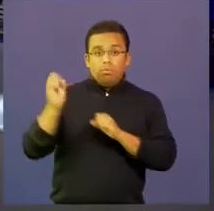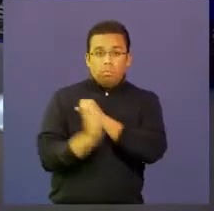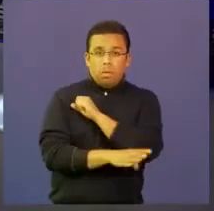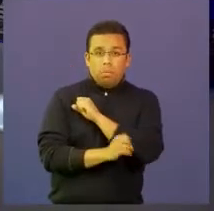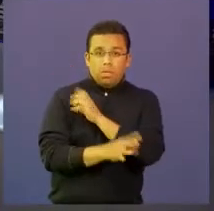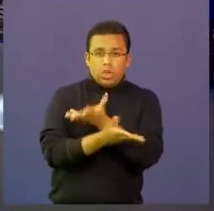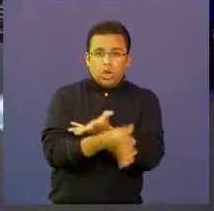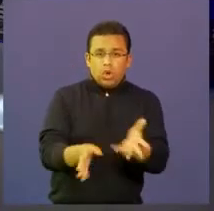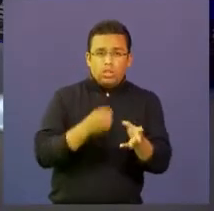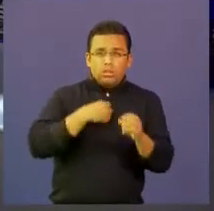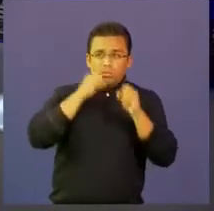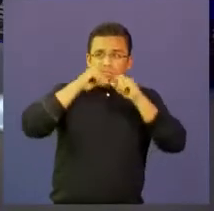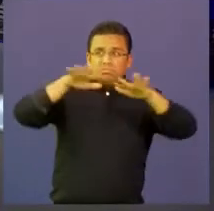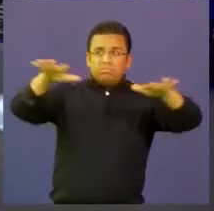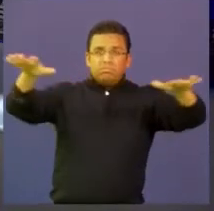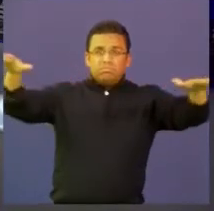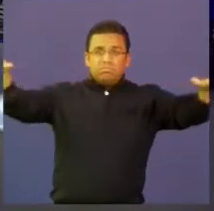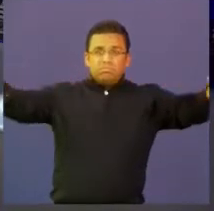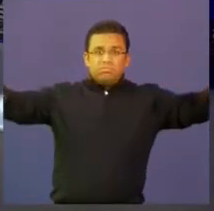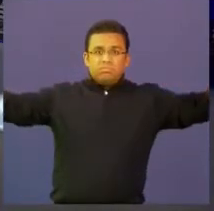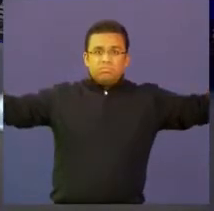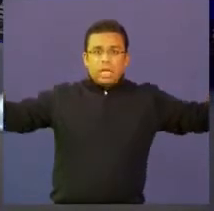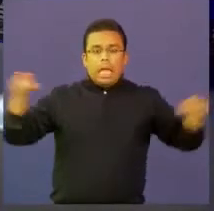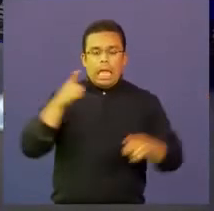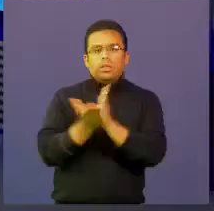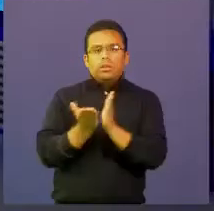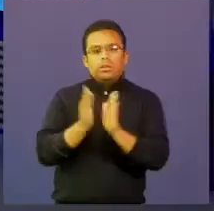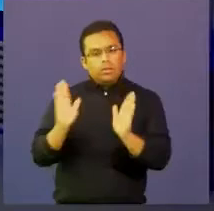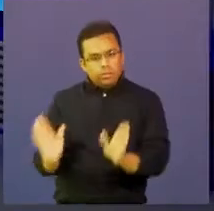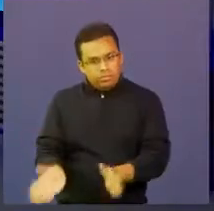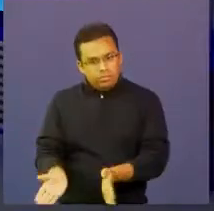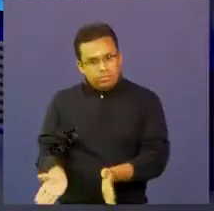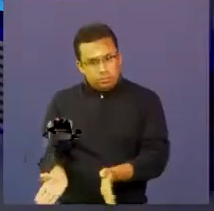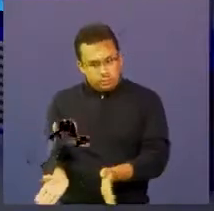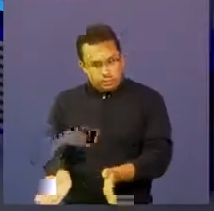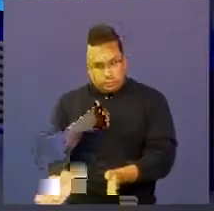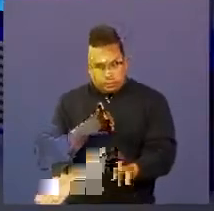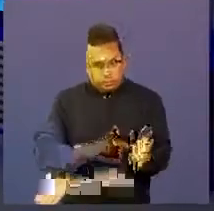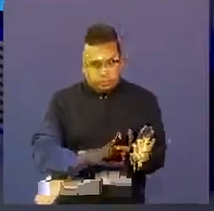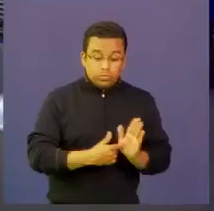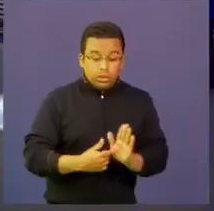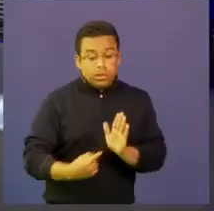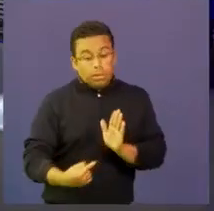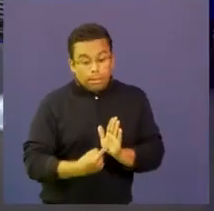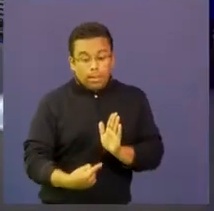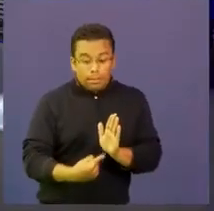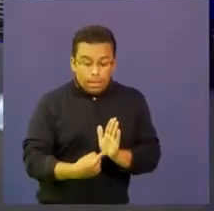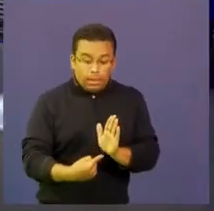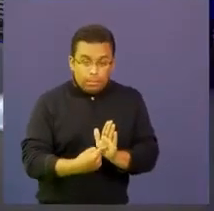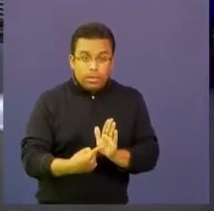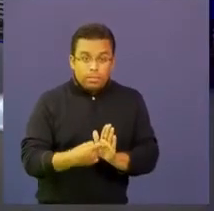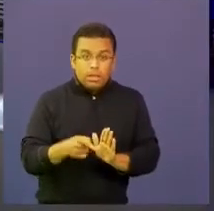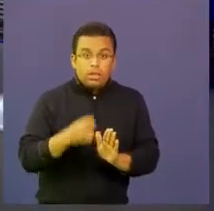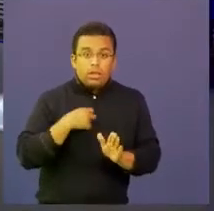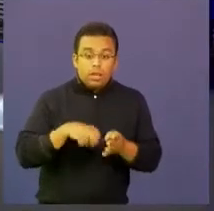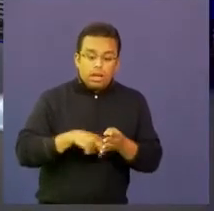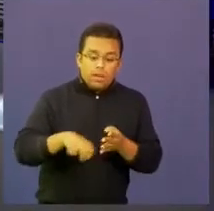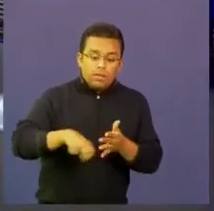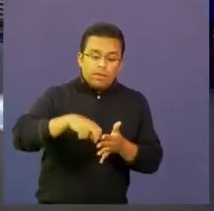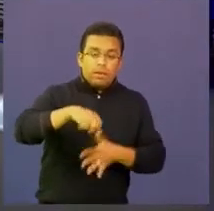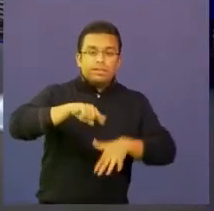Colombia 2050. Por otro lado, contamos con la aventura climática. No solo... ...avanzando a través de seis niveles